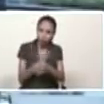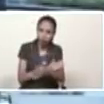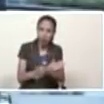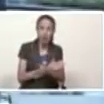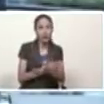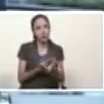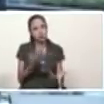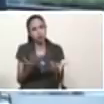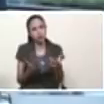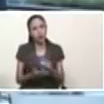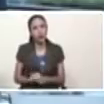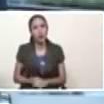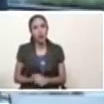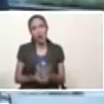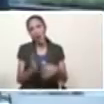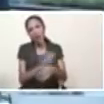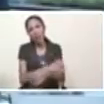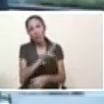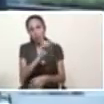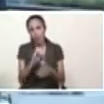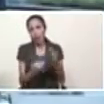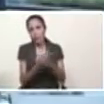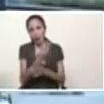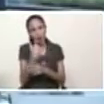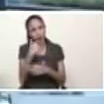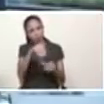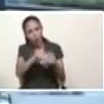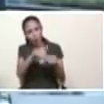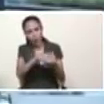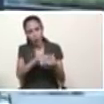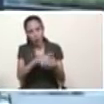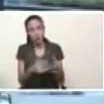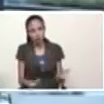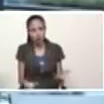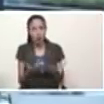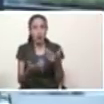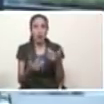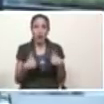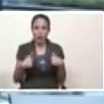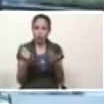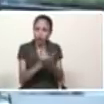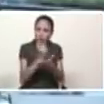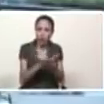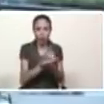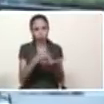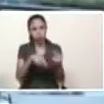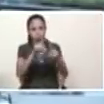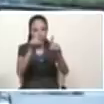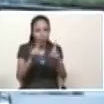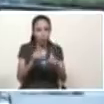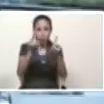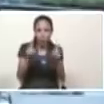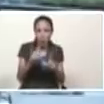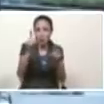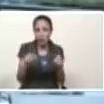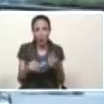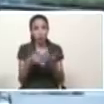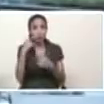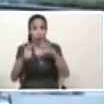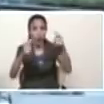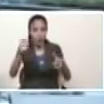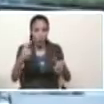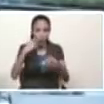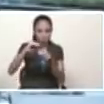después de las elecciones y entregado a la soberanísima asamblea nacional constituyente